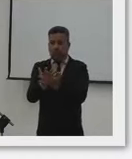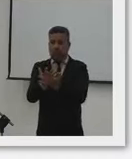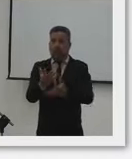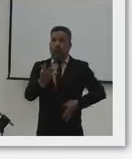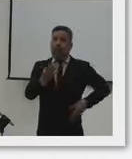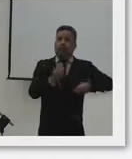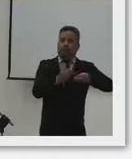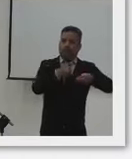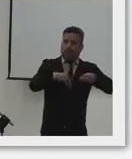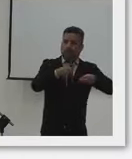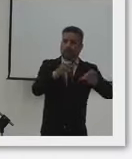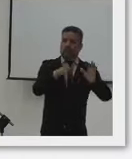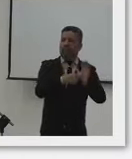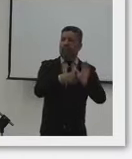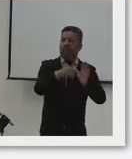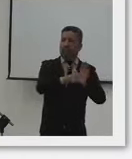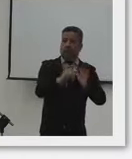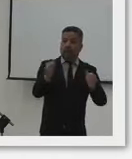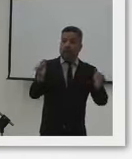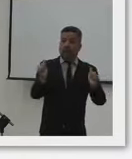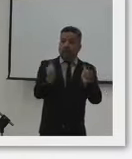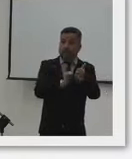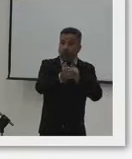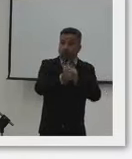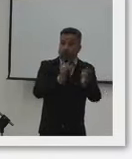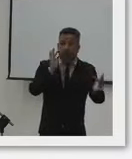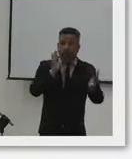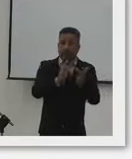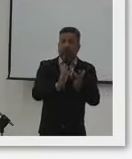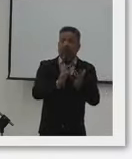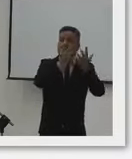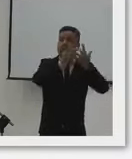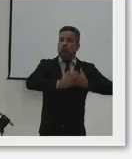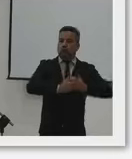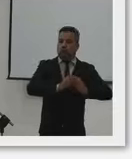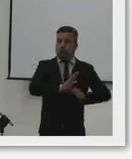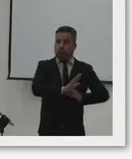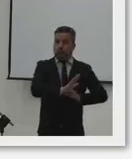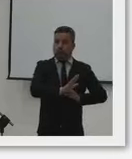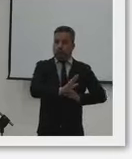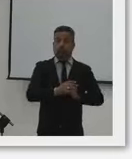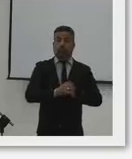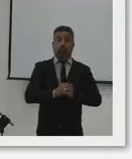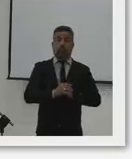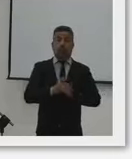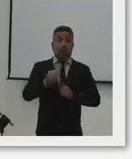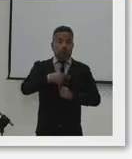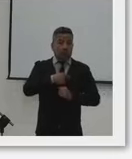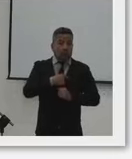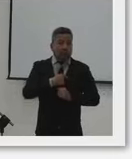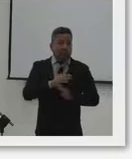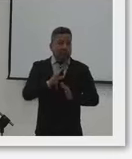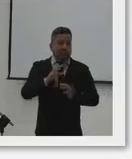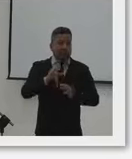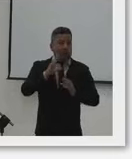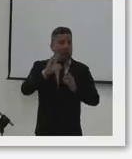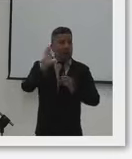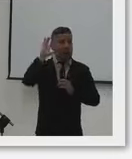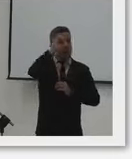también tenemos que tener en cuenta que el deporte es una industria como tal. Y en la medida que lo